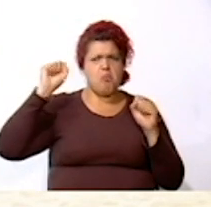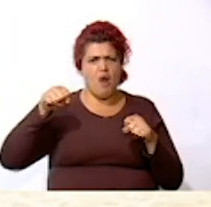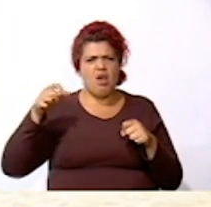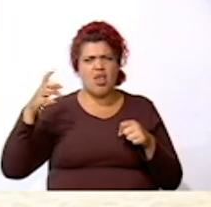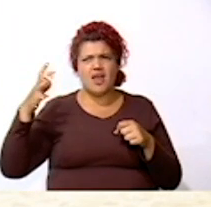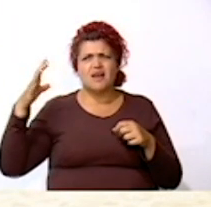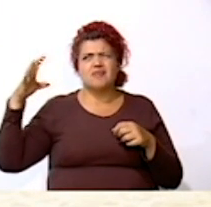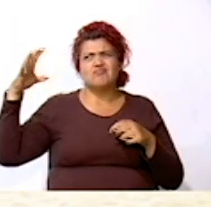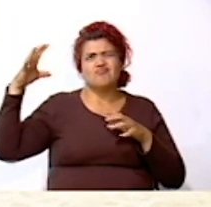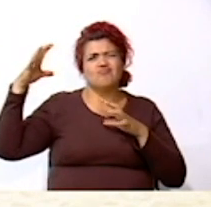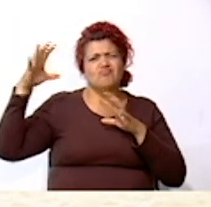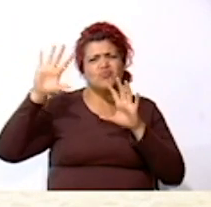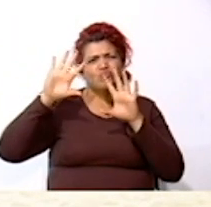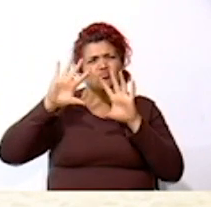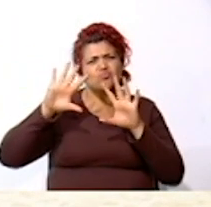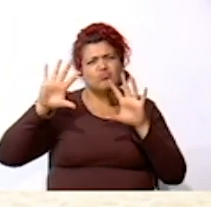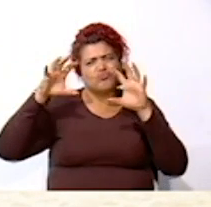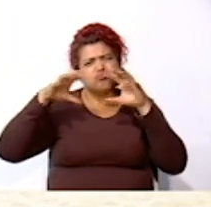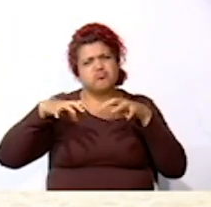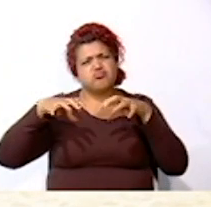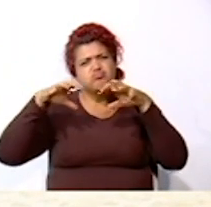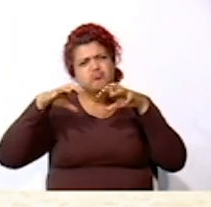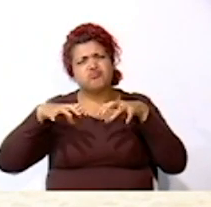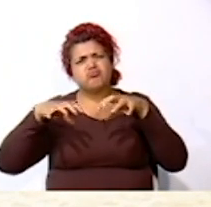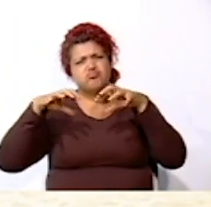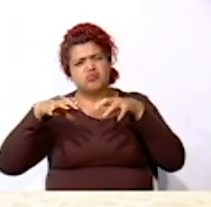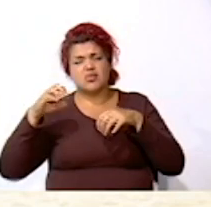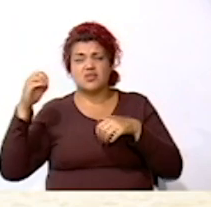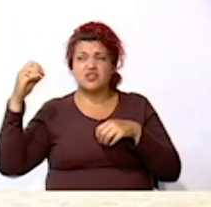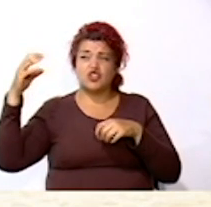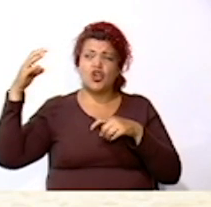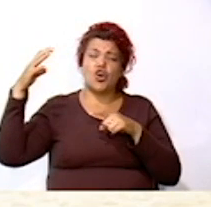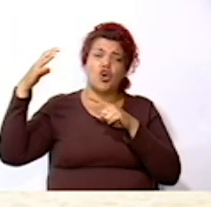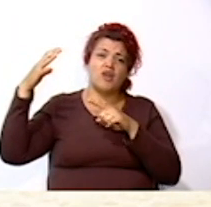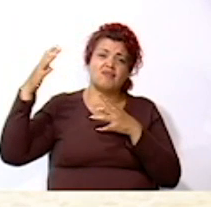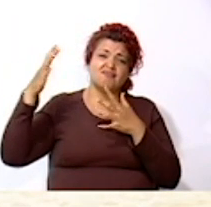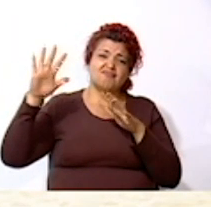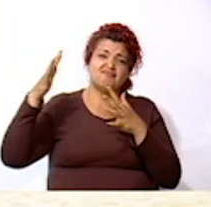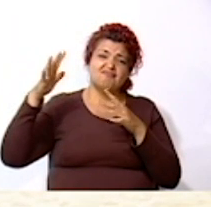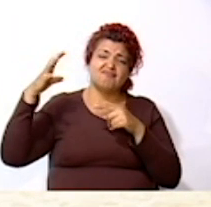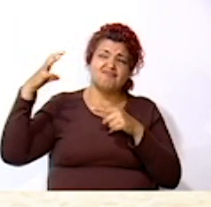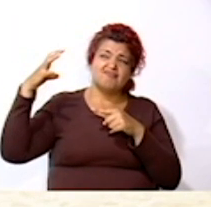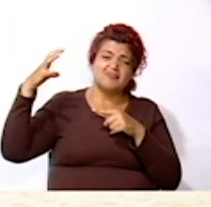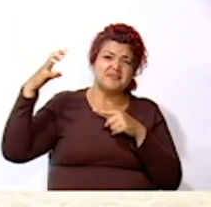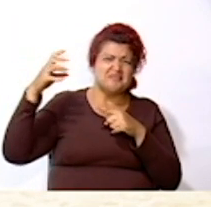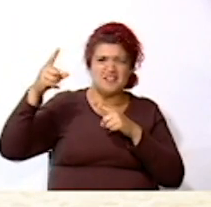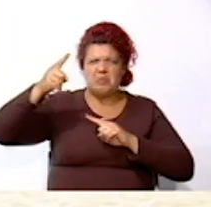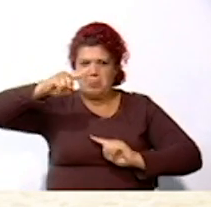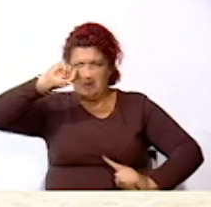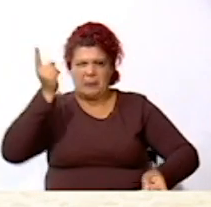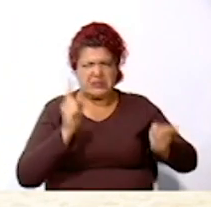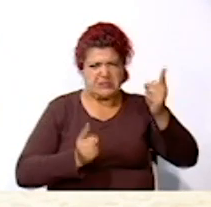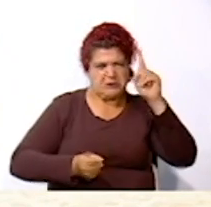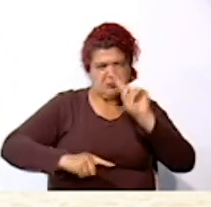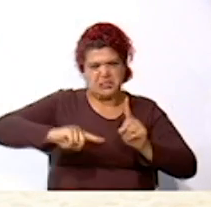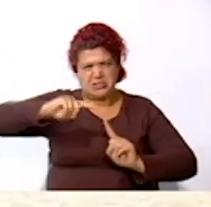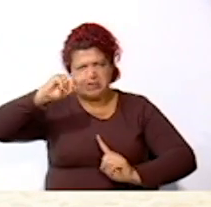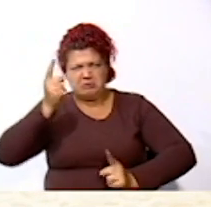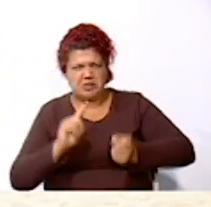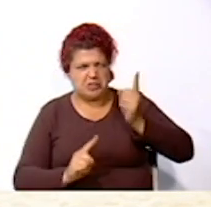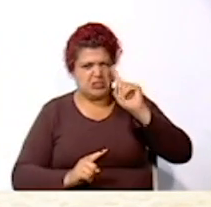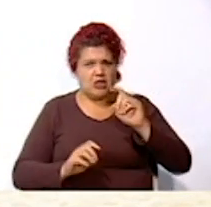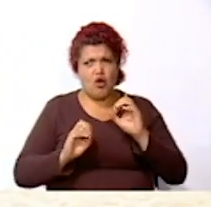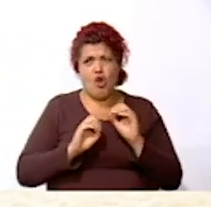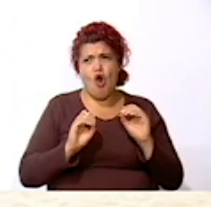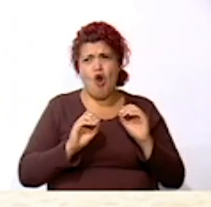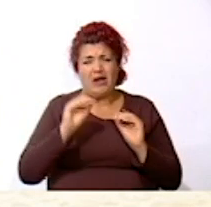que esté soleado pero con lluvias También puede ser que el tiempo atmosférico sea con tormentas O